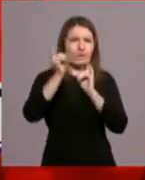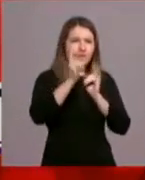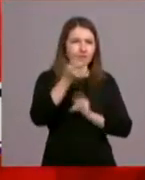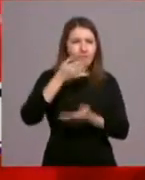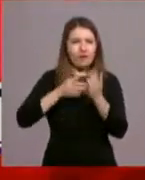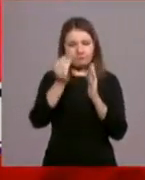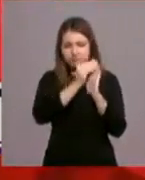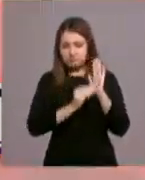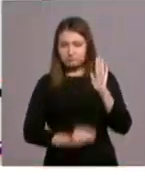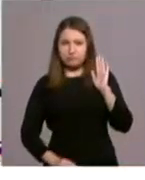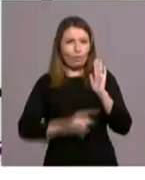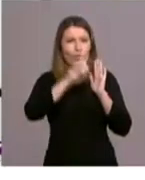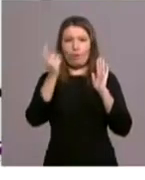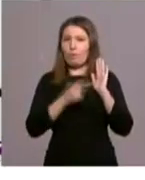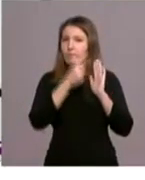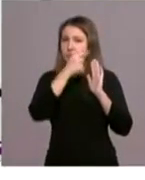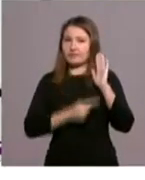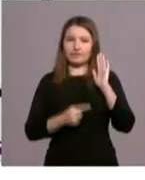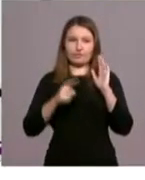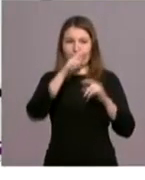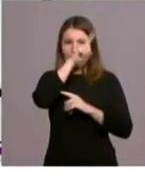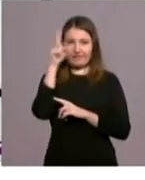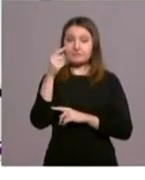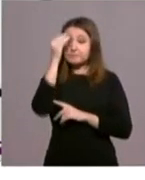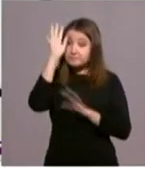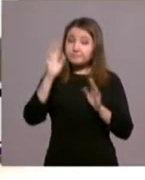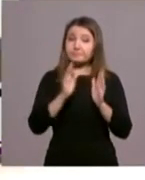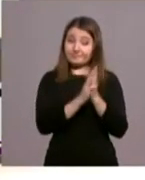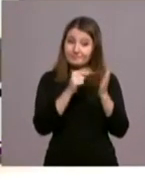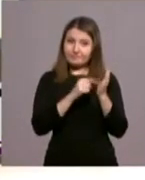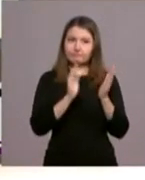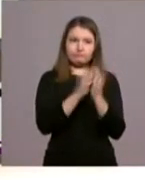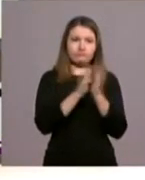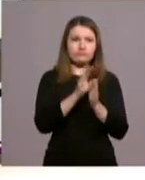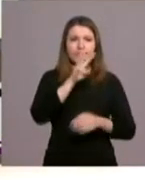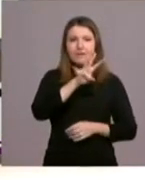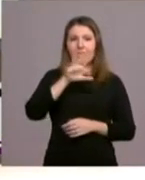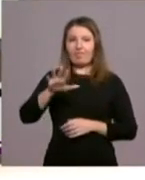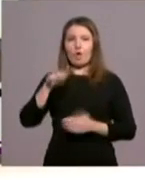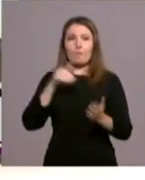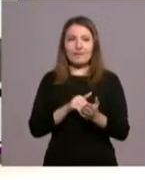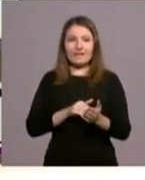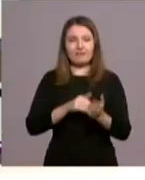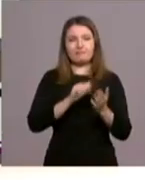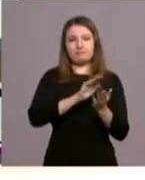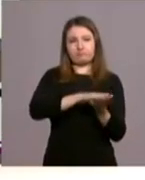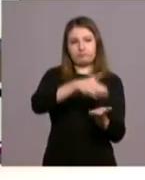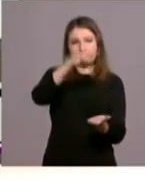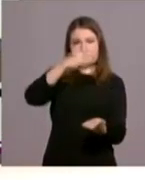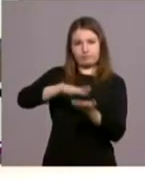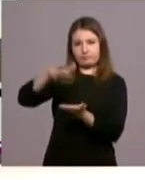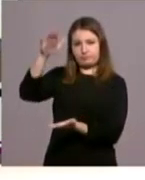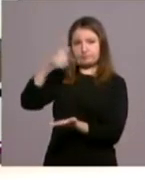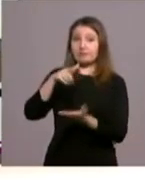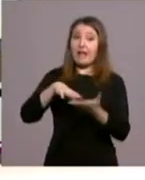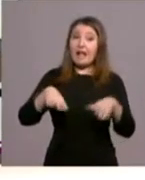Y aquí lo tienen. Además, se van a repartir, creo que son 35.000 ejemplares, se pueden recoger en la Catedral de la Almudena, en los templos que tienen gran